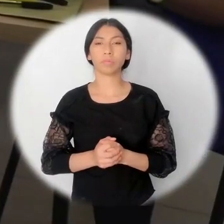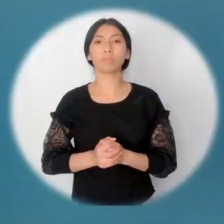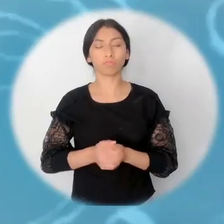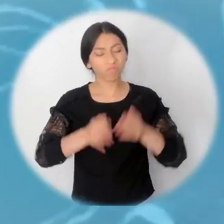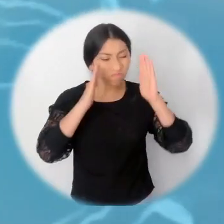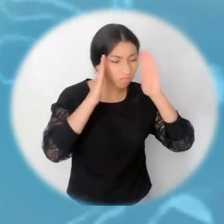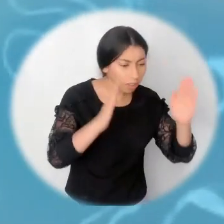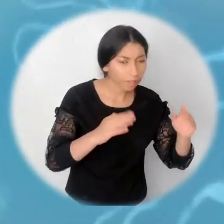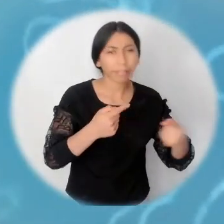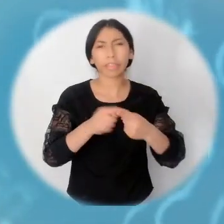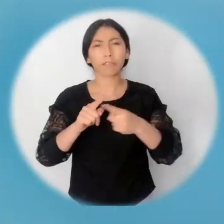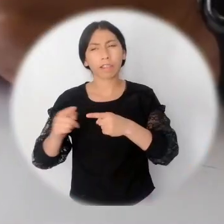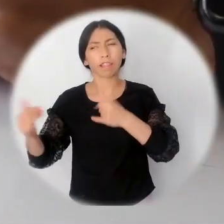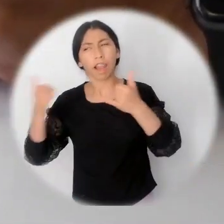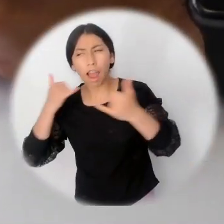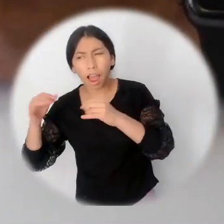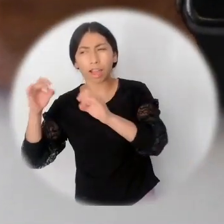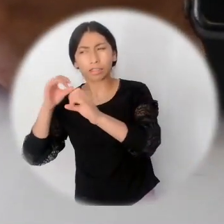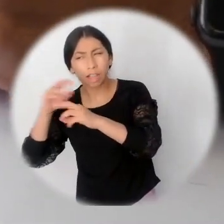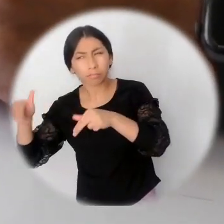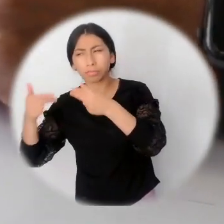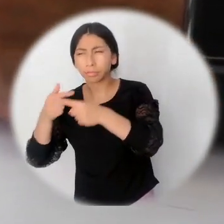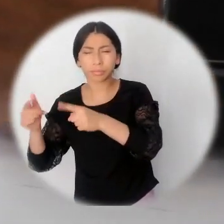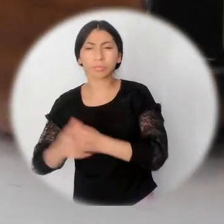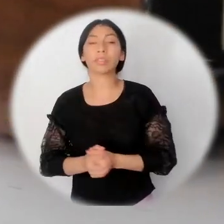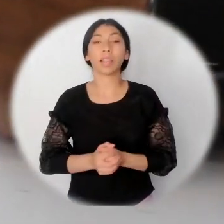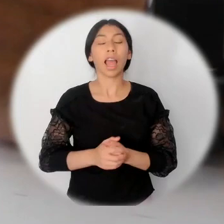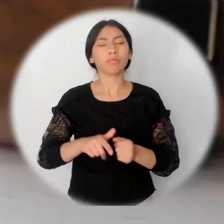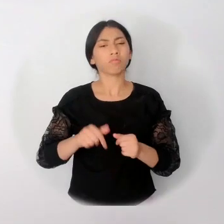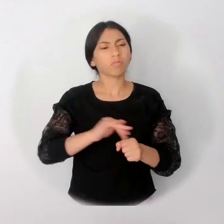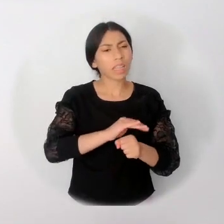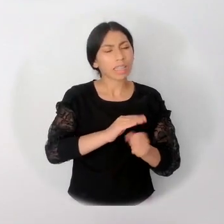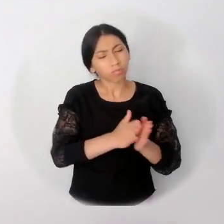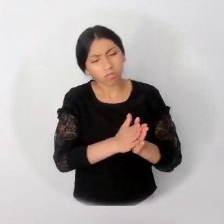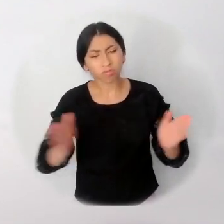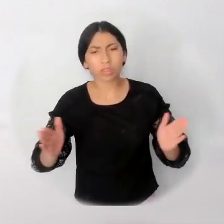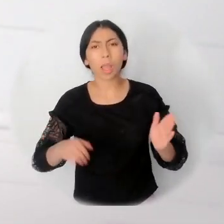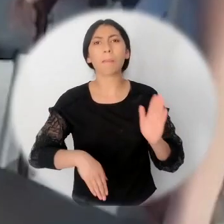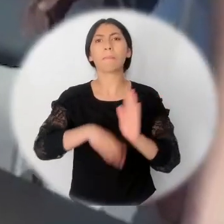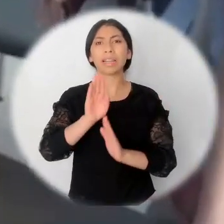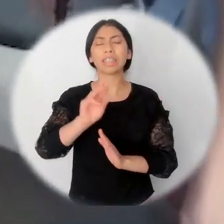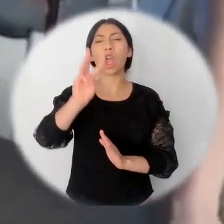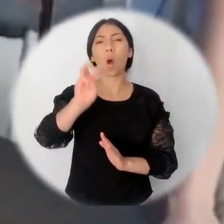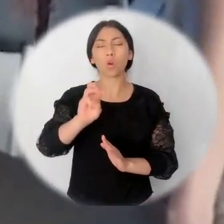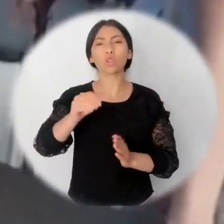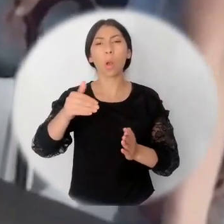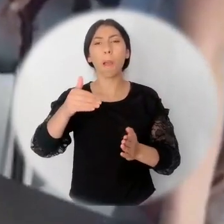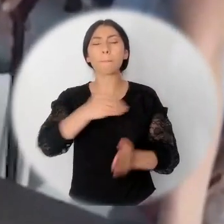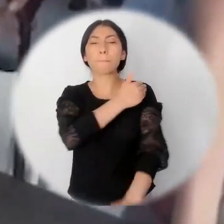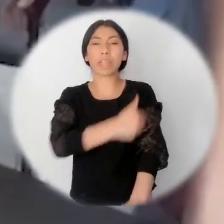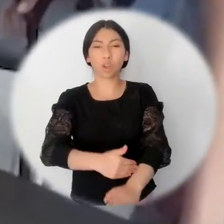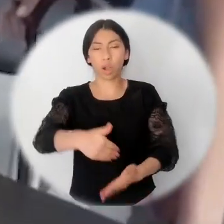armado en Colombia. La atención a través de los canales no presenciales sigue fortaleciéndose. En el periodo de aislamiento, la entidad ha recibido más de 8